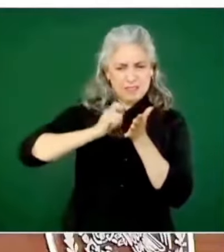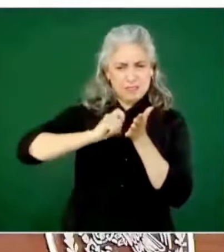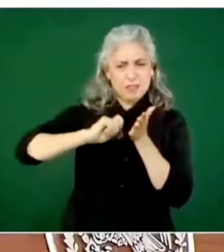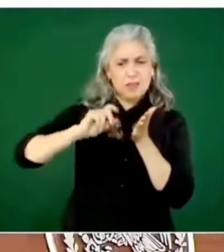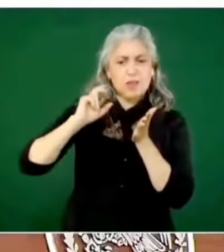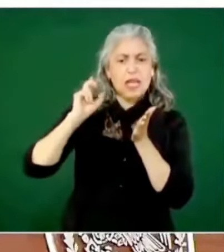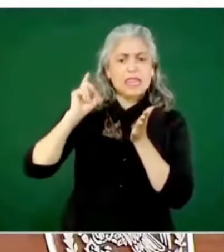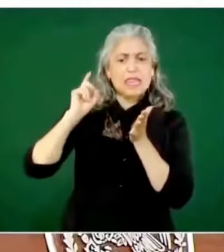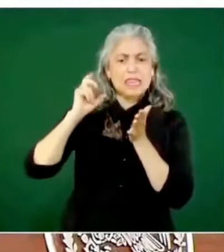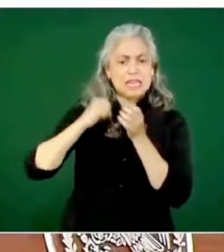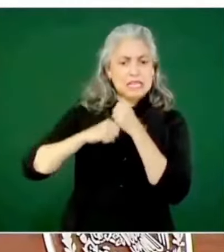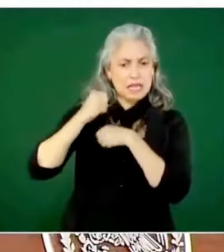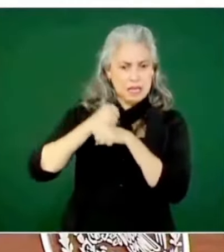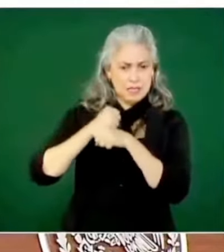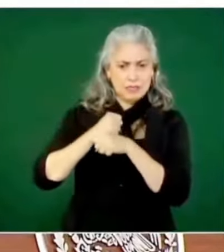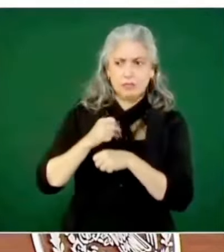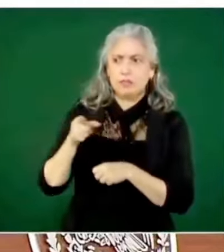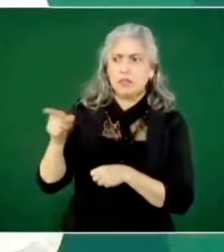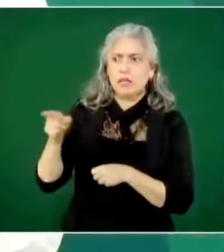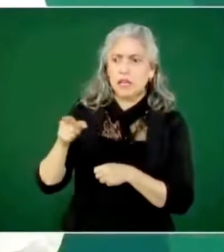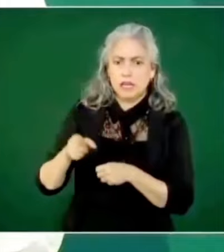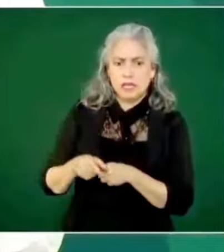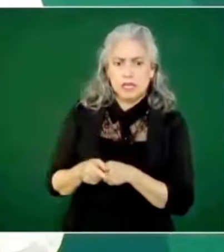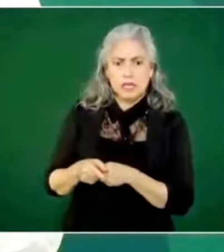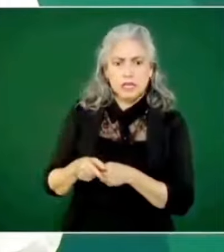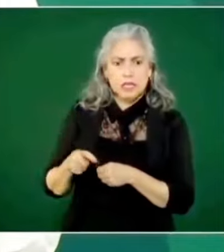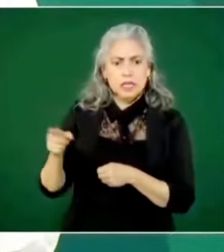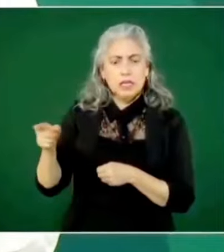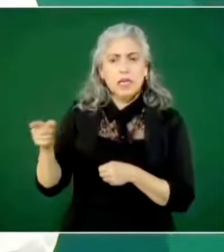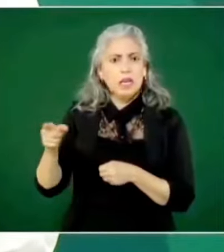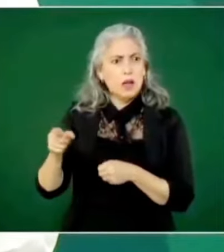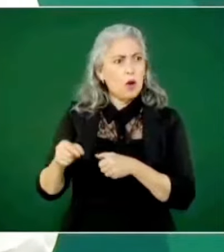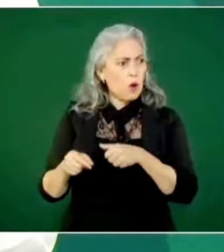renunciado ni pactado.